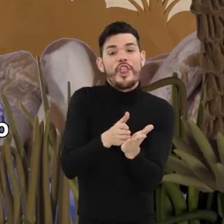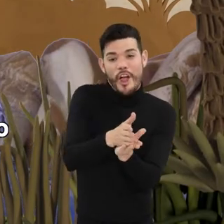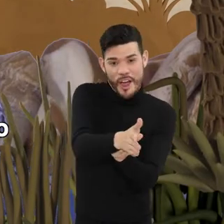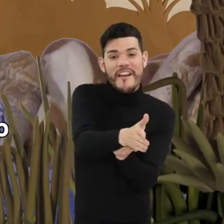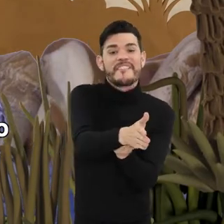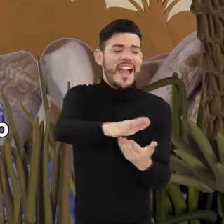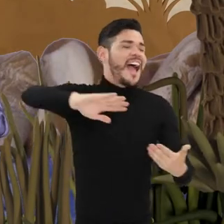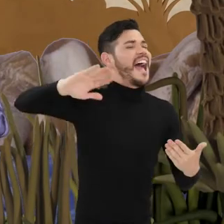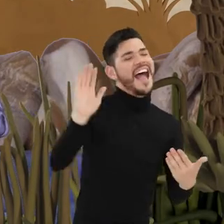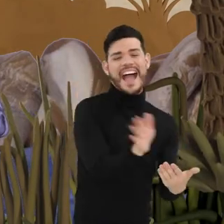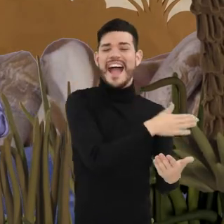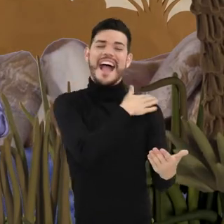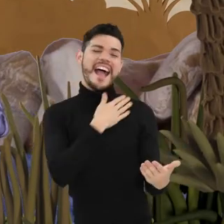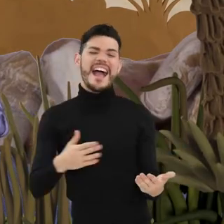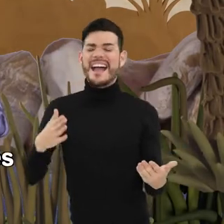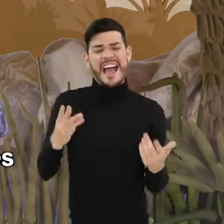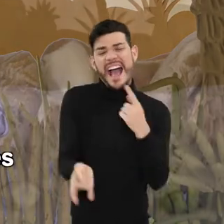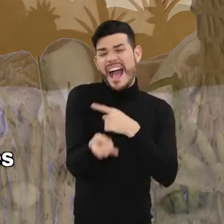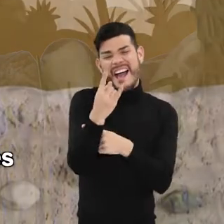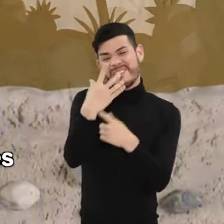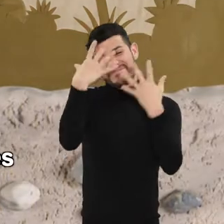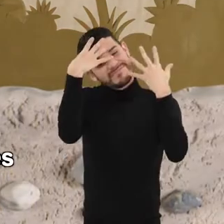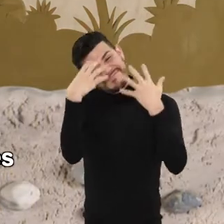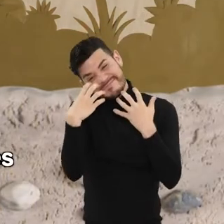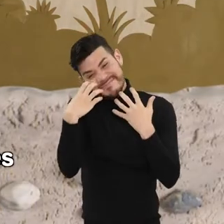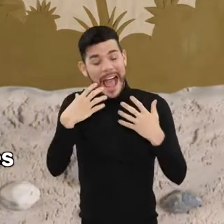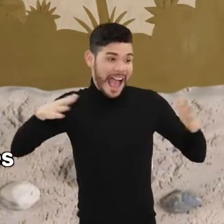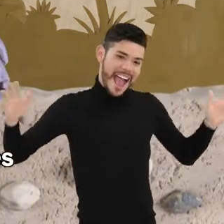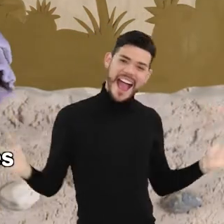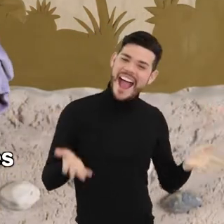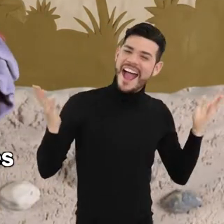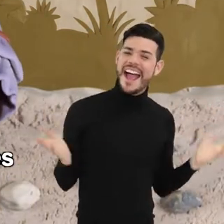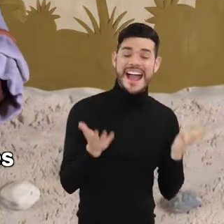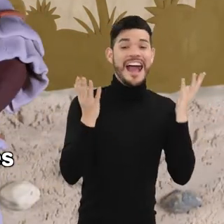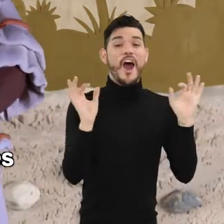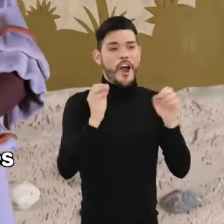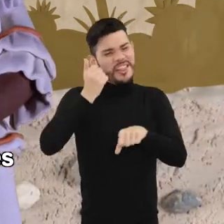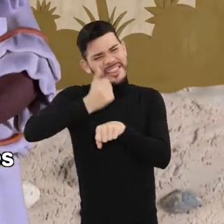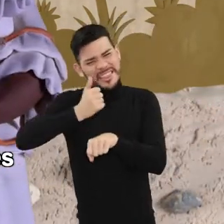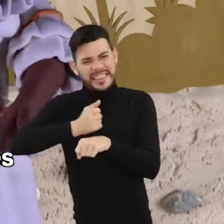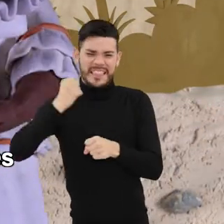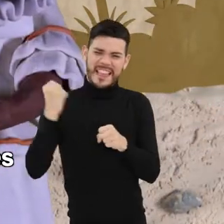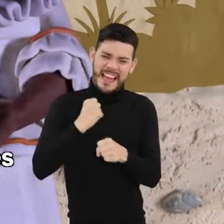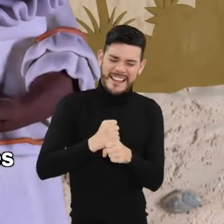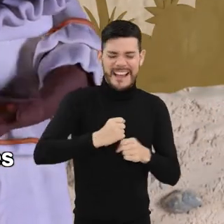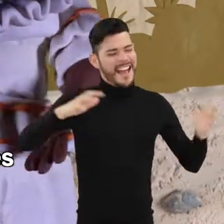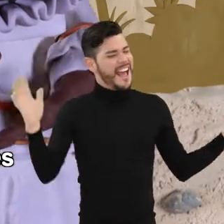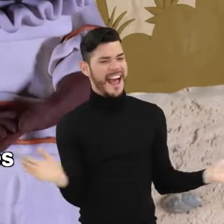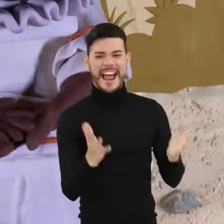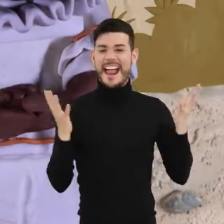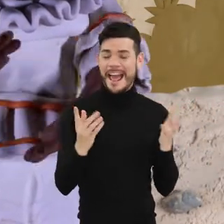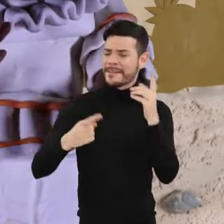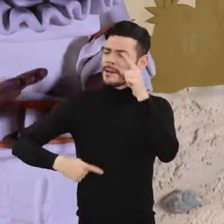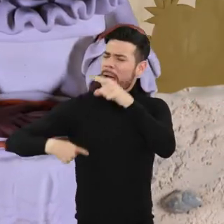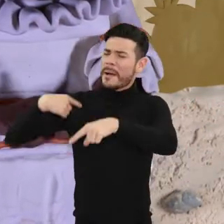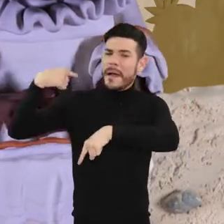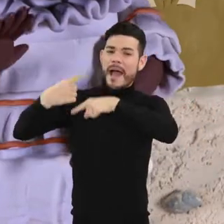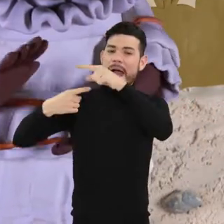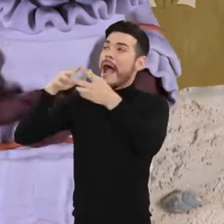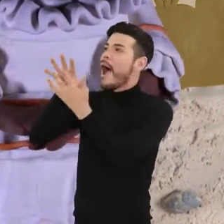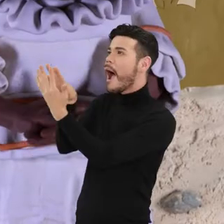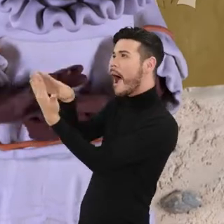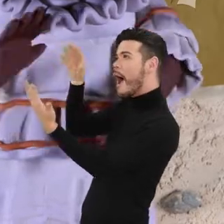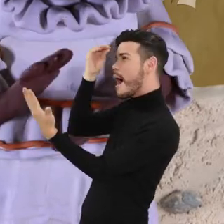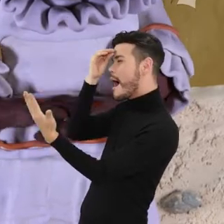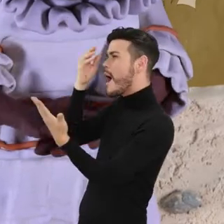las tareas diarias. Generación tras generación, las mujeres han aprendido de sus mayores a cantar y